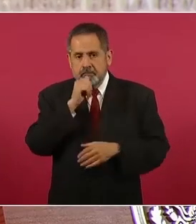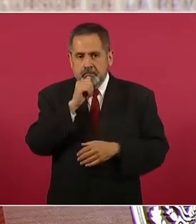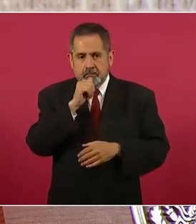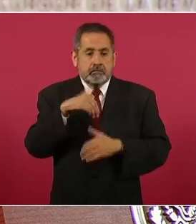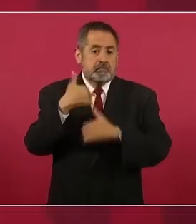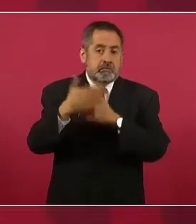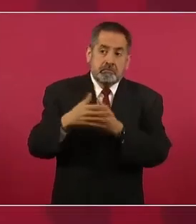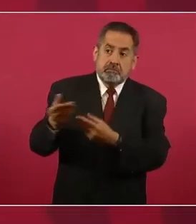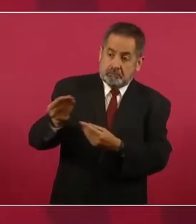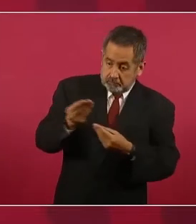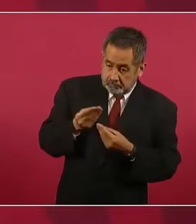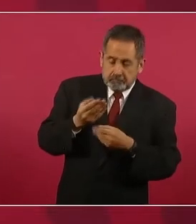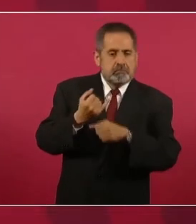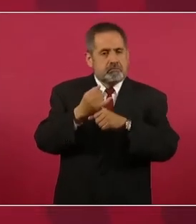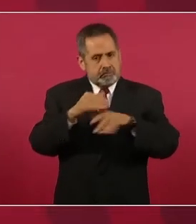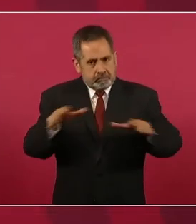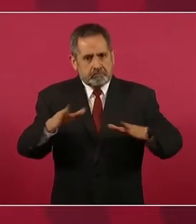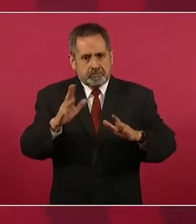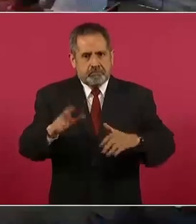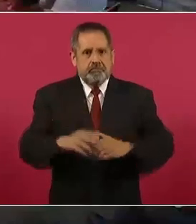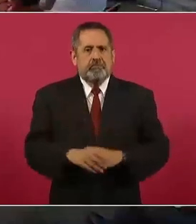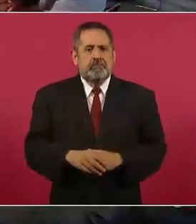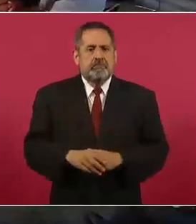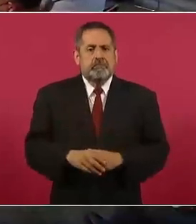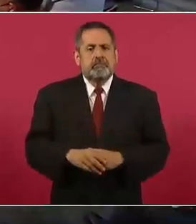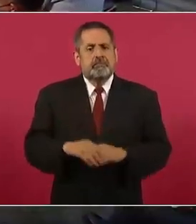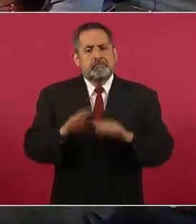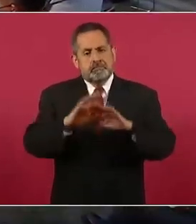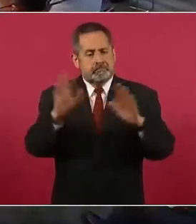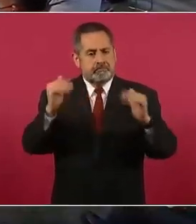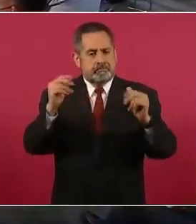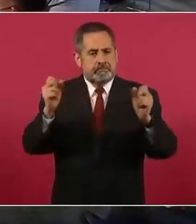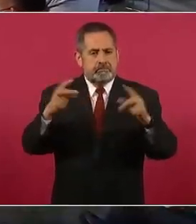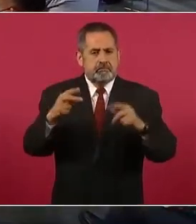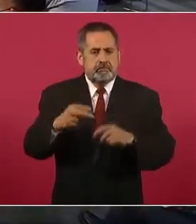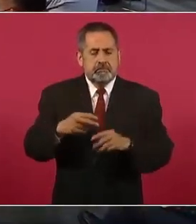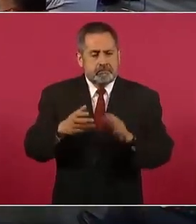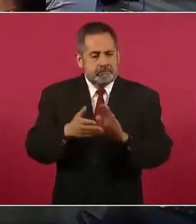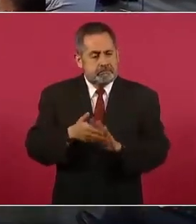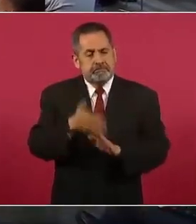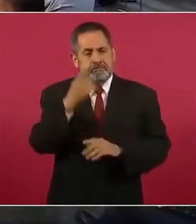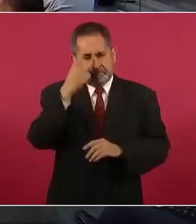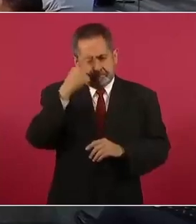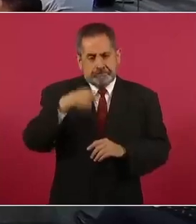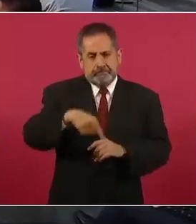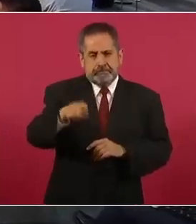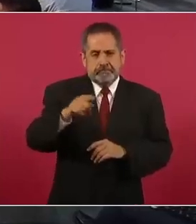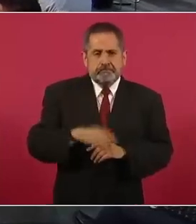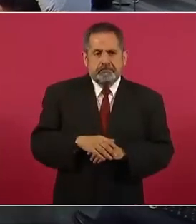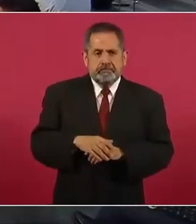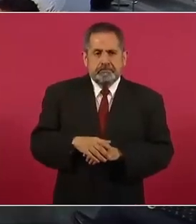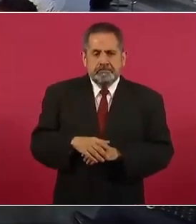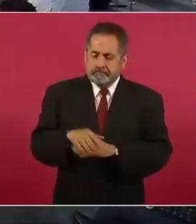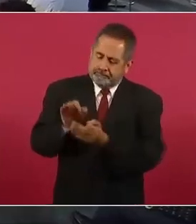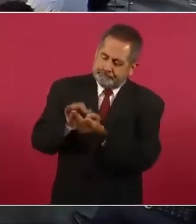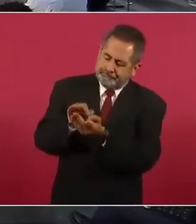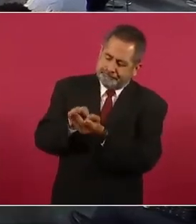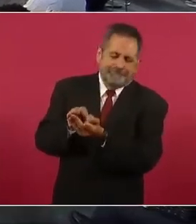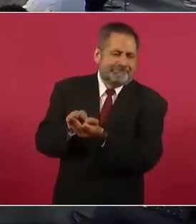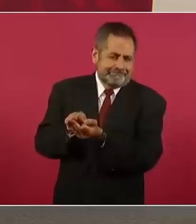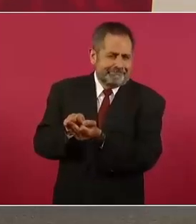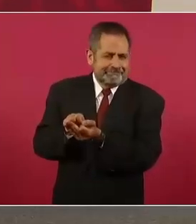tengamos algo, nosotros informamos. Ya nos vamos. Vamos a, este, hablando de tamales,